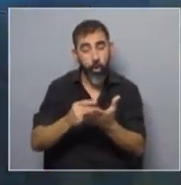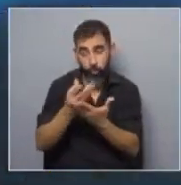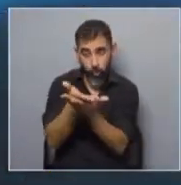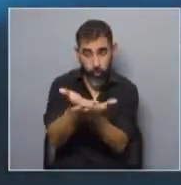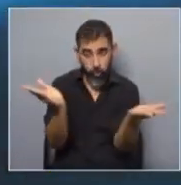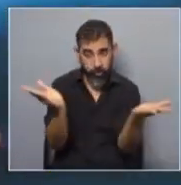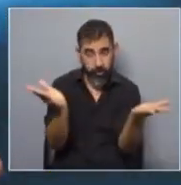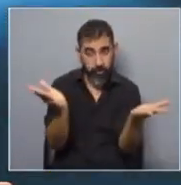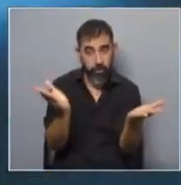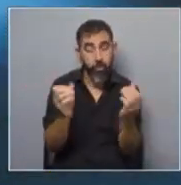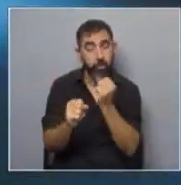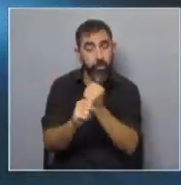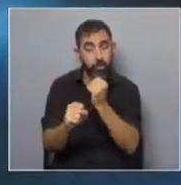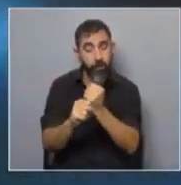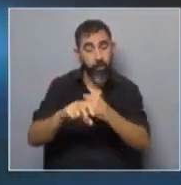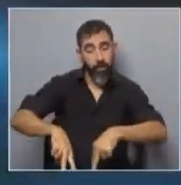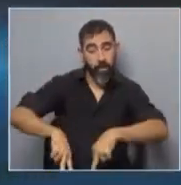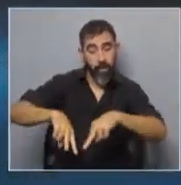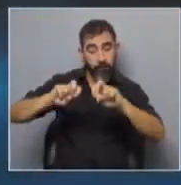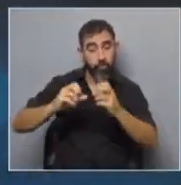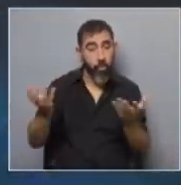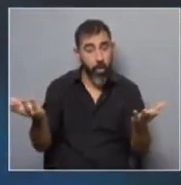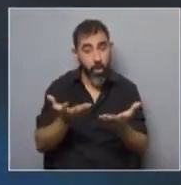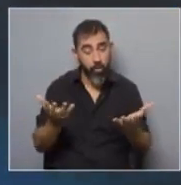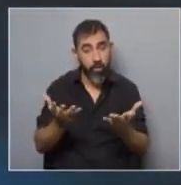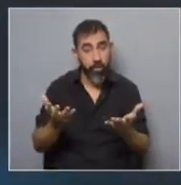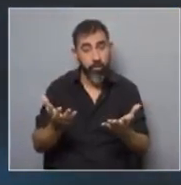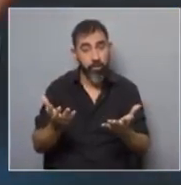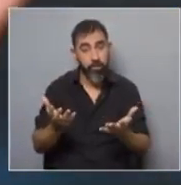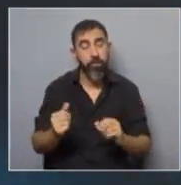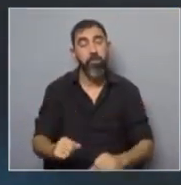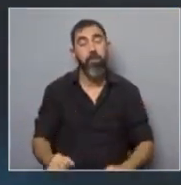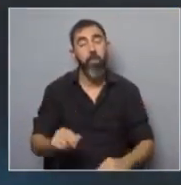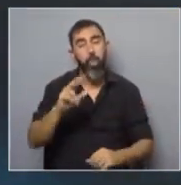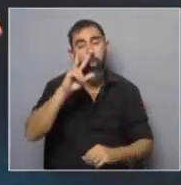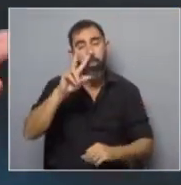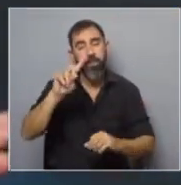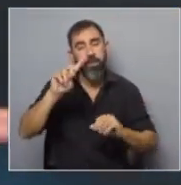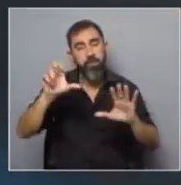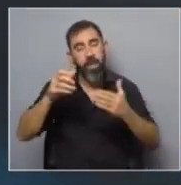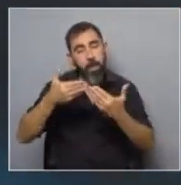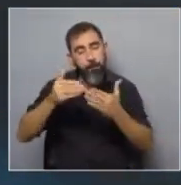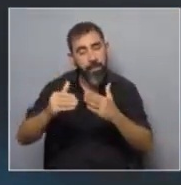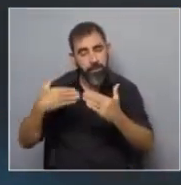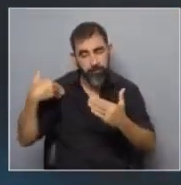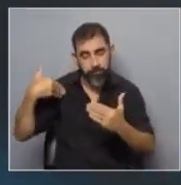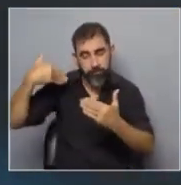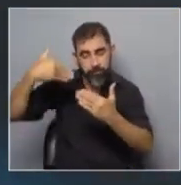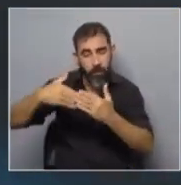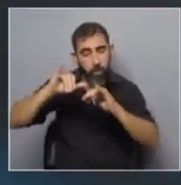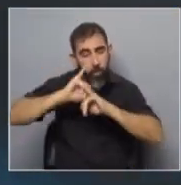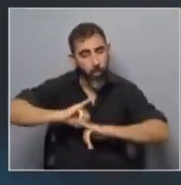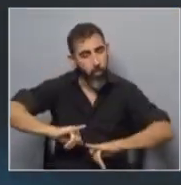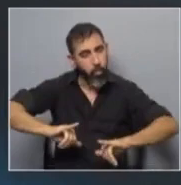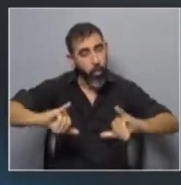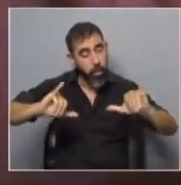que te pasé, es un trabajo que está en revisión en este momento. Nosotros estamos trabajando en esto desde 2016 más o menos y venimos publicando con